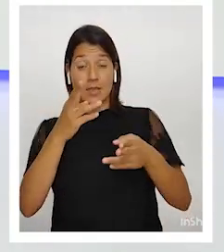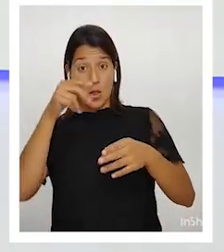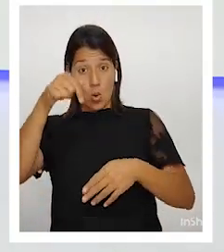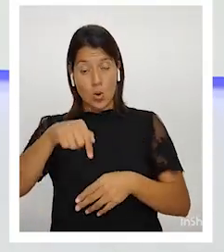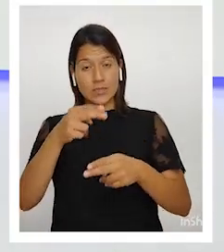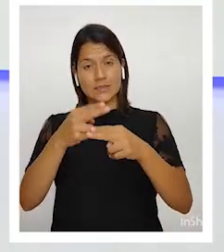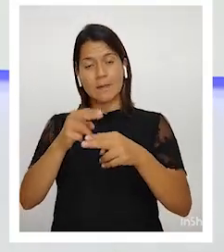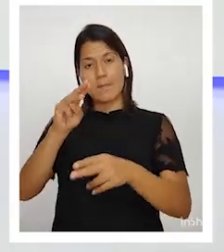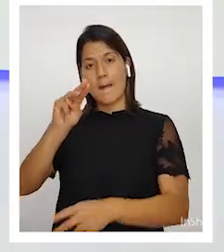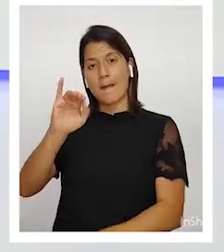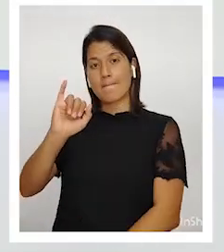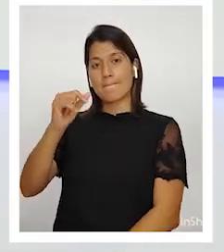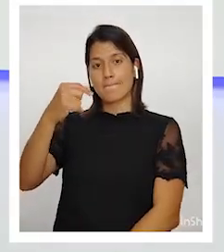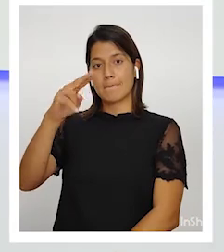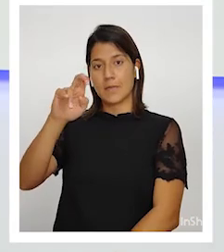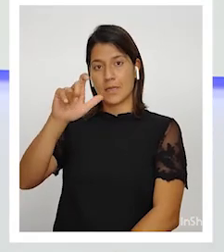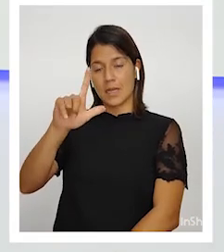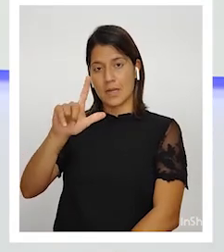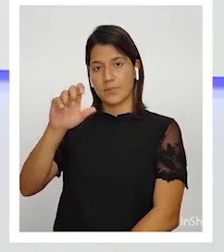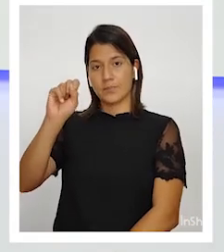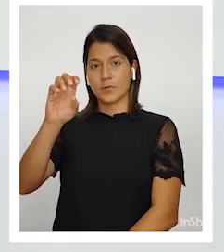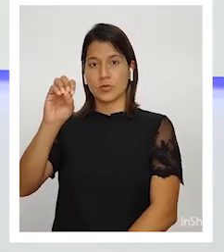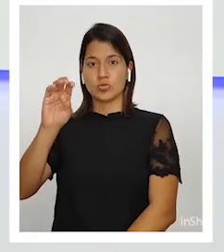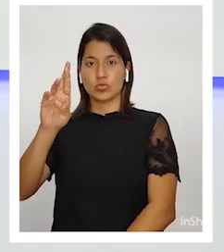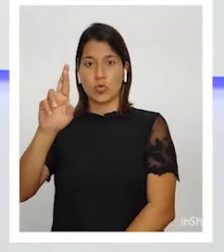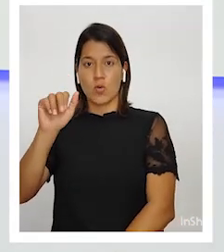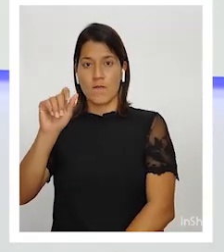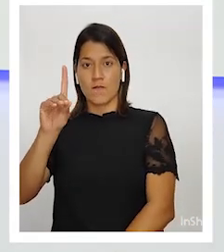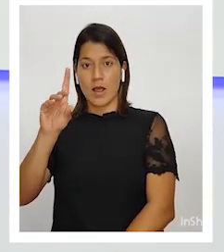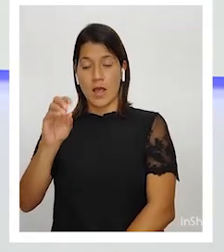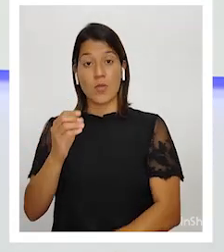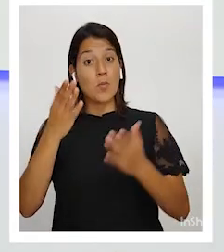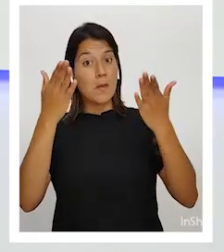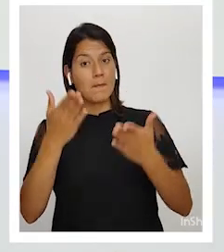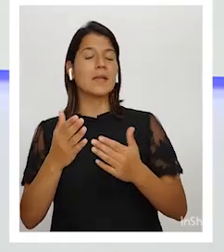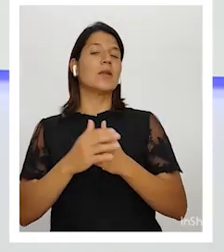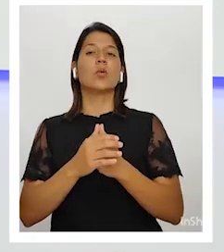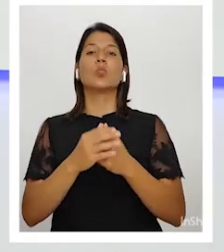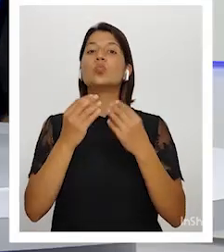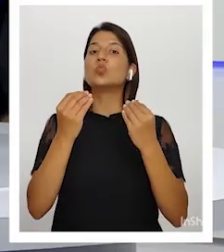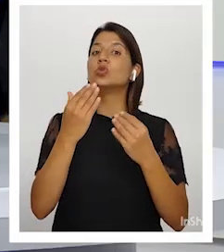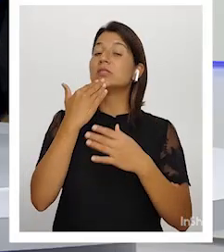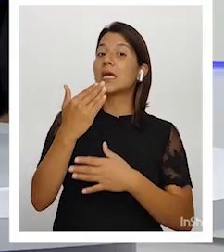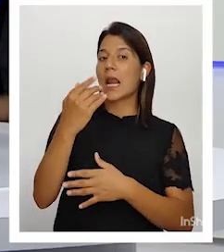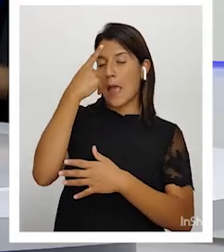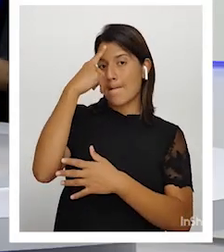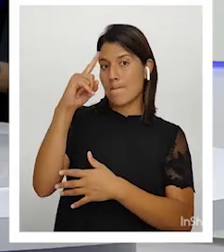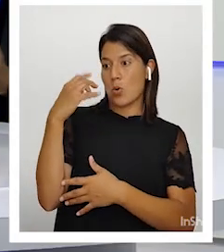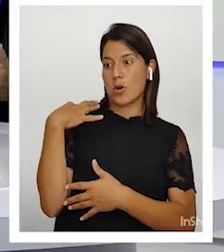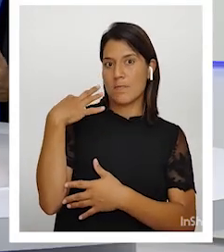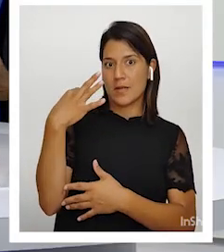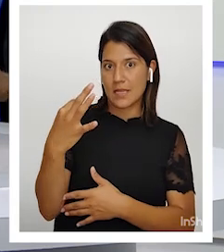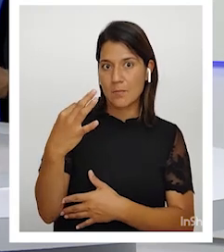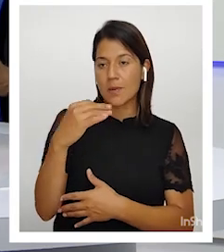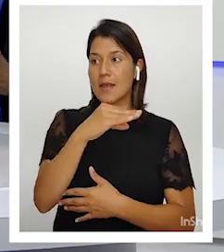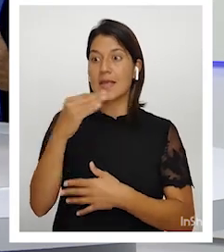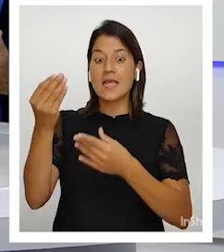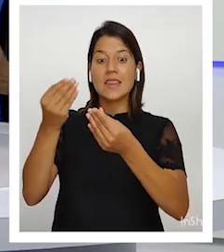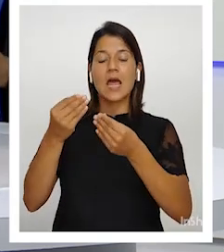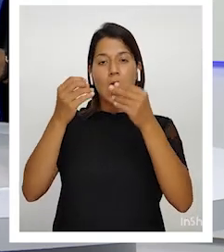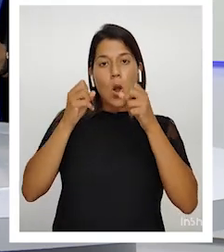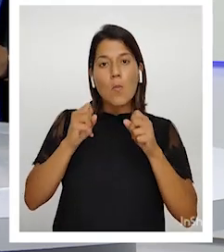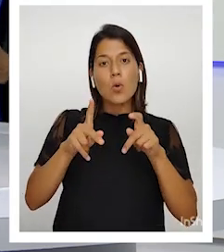Sobrado. Bienvenido. Muchas gracias por haberme invitado y tener una oportunidad de transmitir al